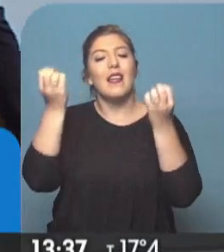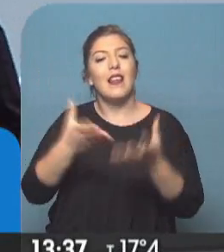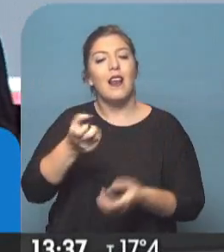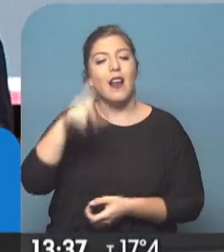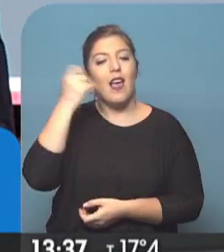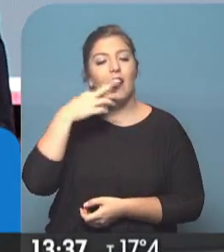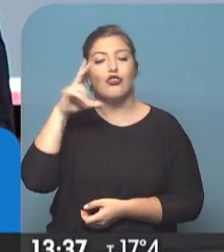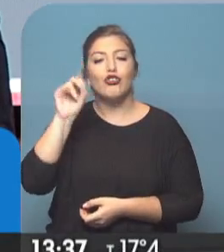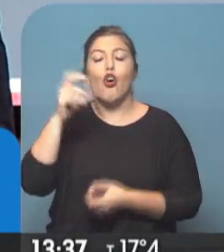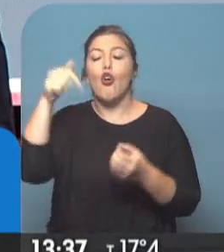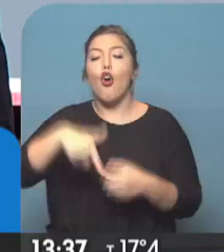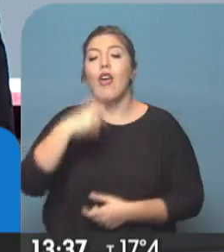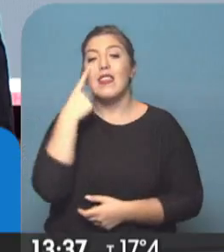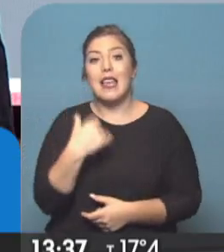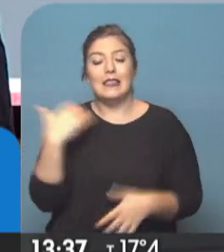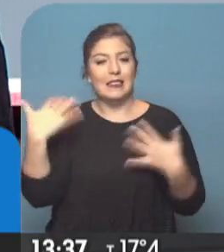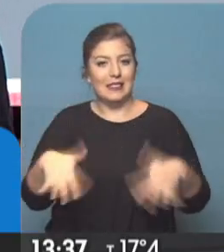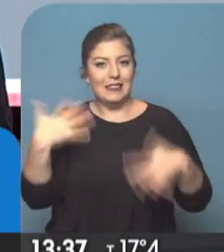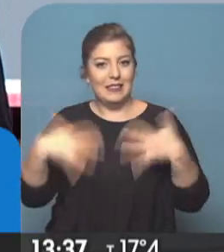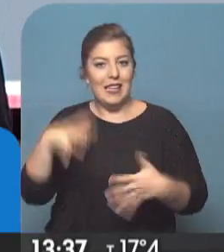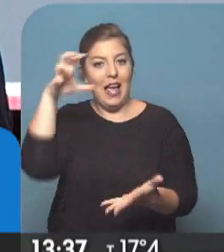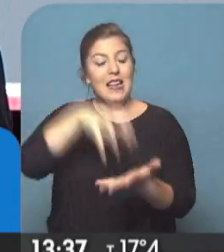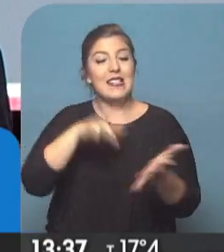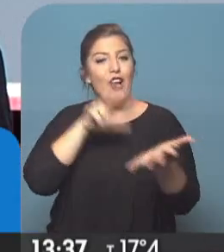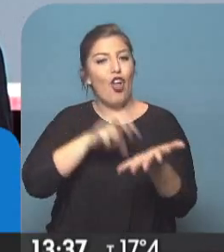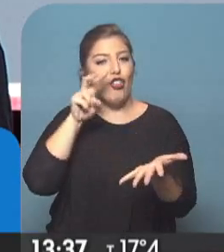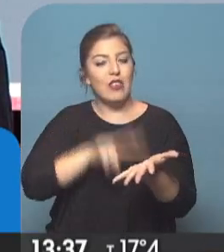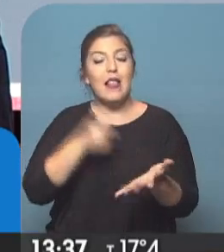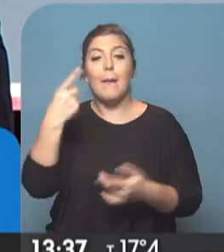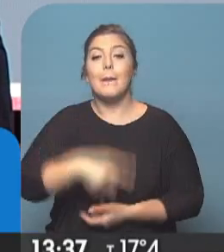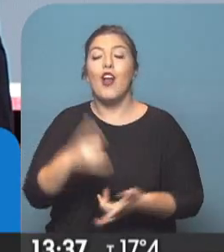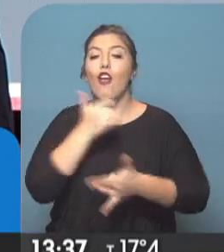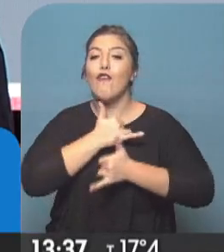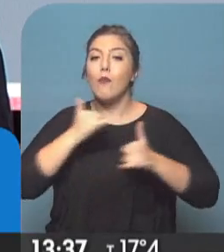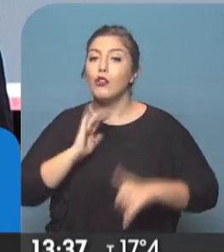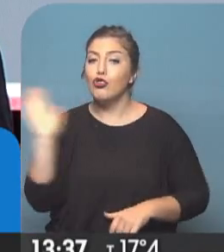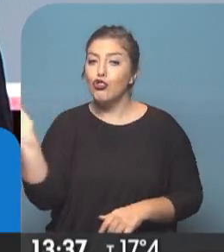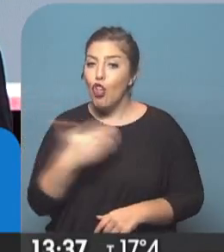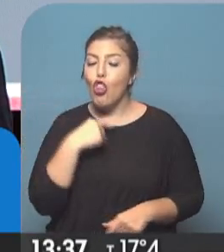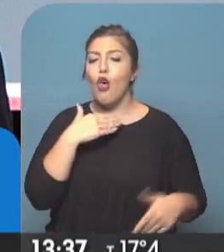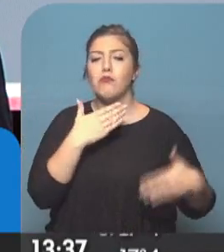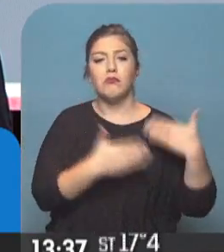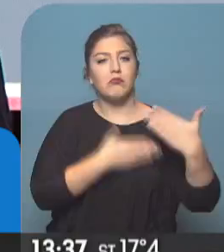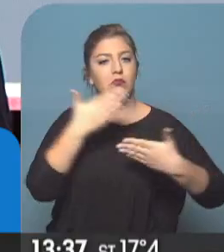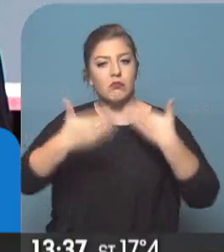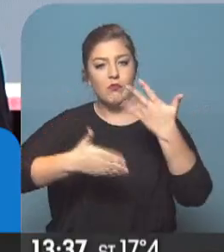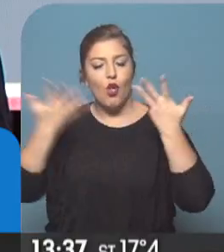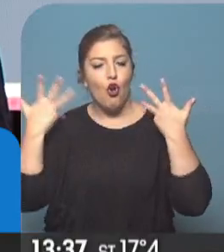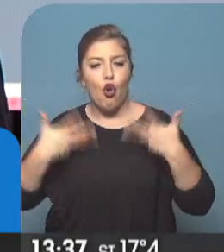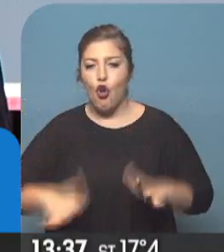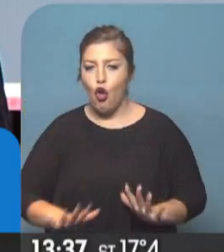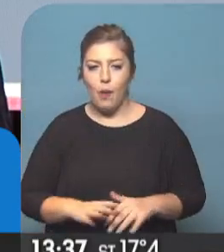Alejandro? Hoy es un día caliente, las agencias de noticias, pero nos informan que todo está transcurriendo con absoluta